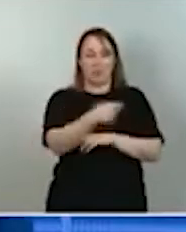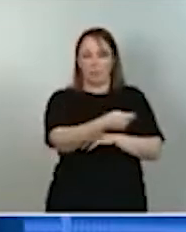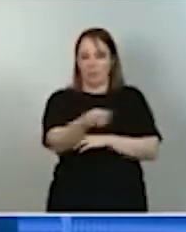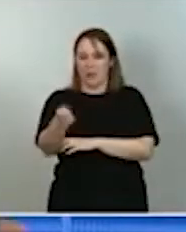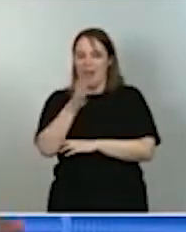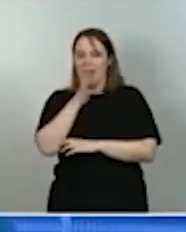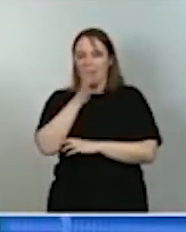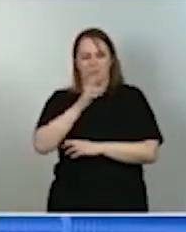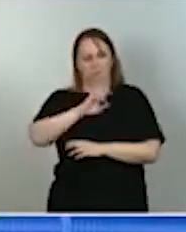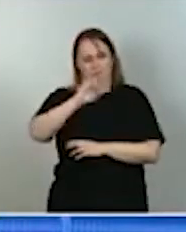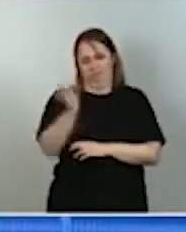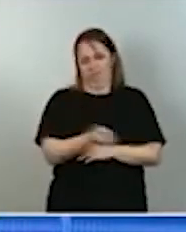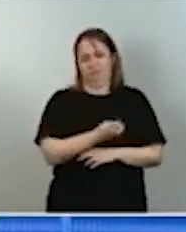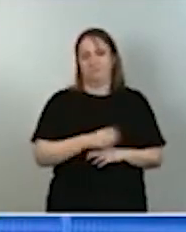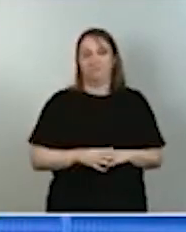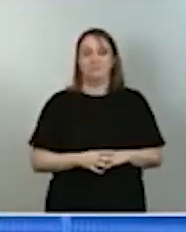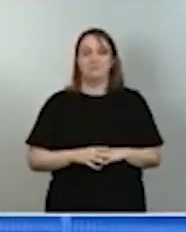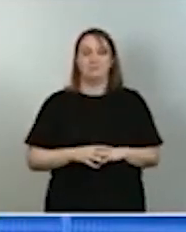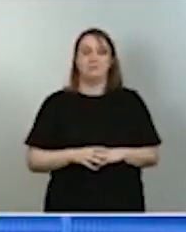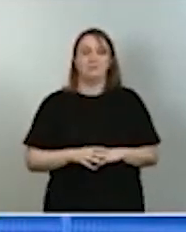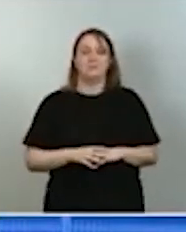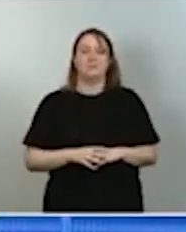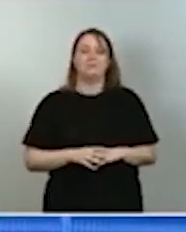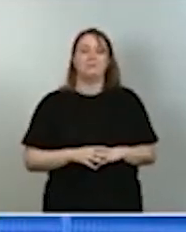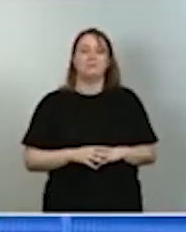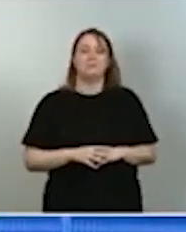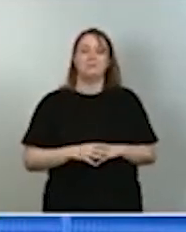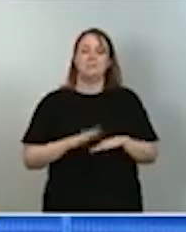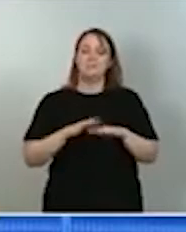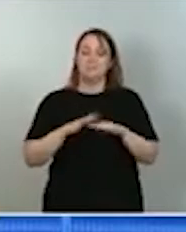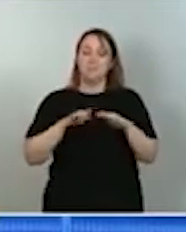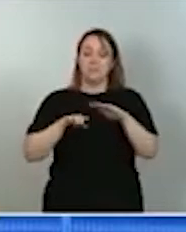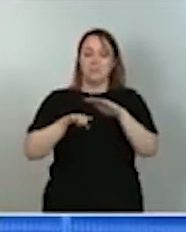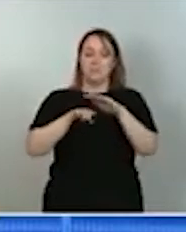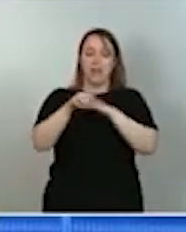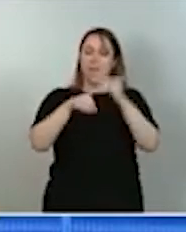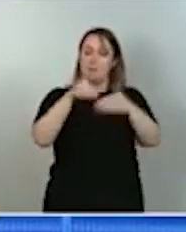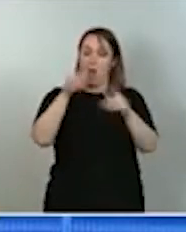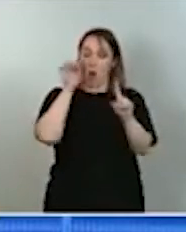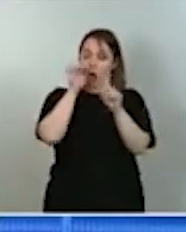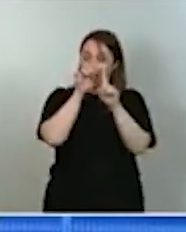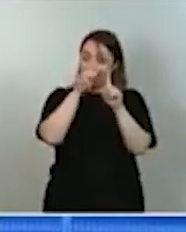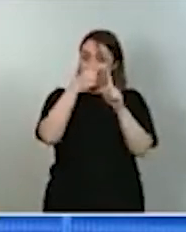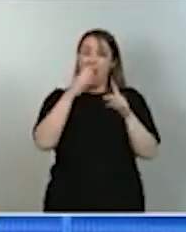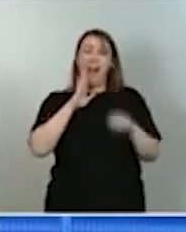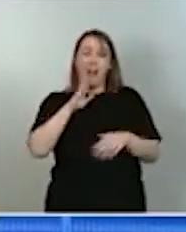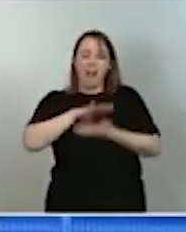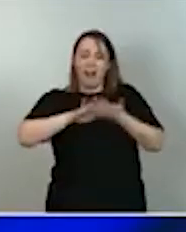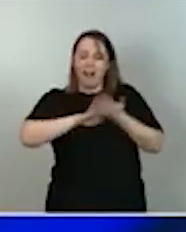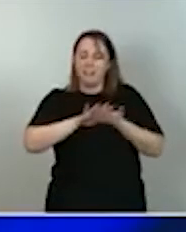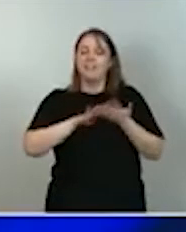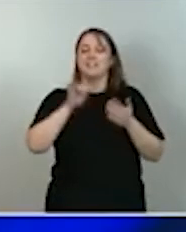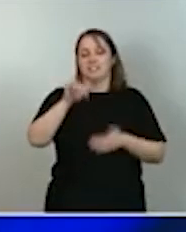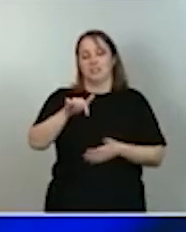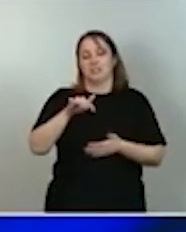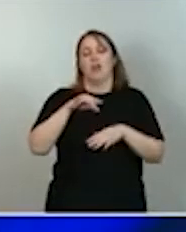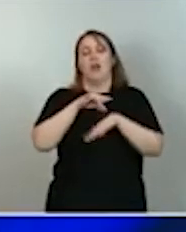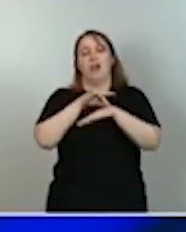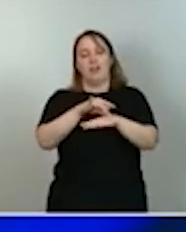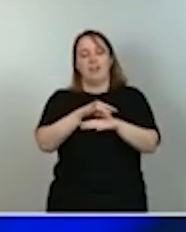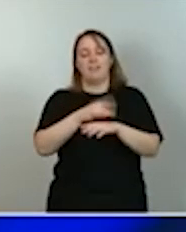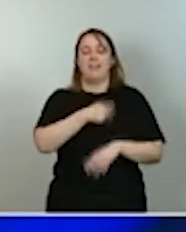El camino para avanzar en estos ambiciosos objetivos está trazado en la Agenda España Digital 2025,